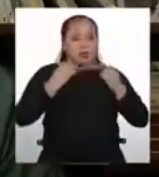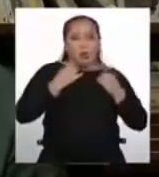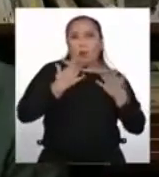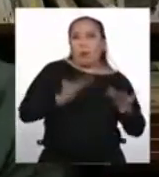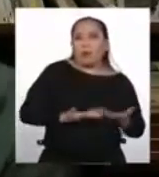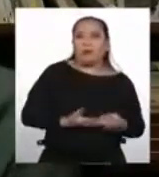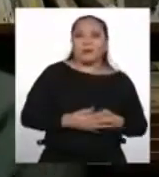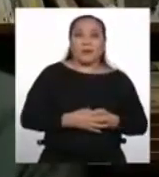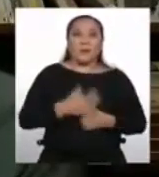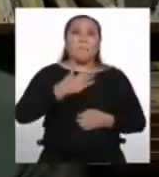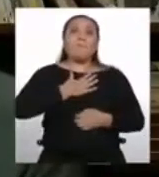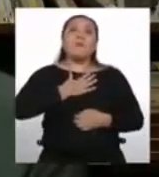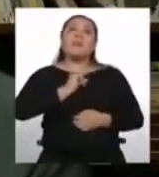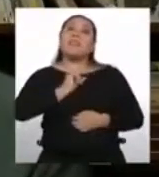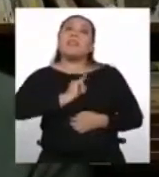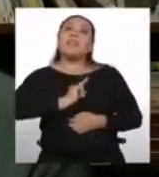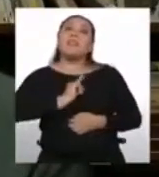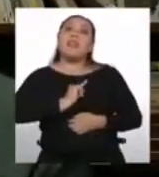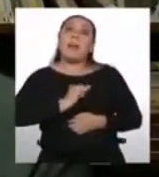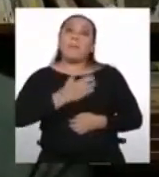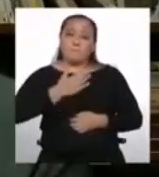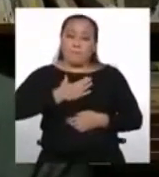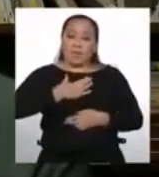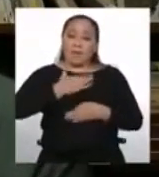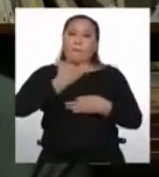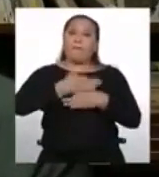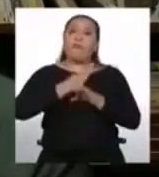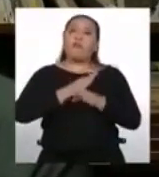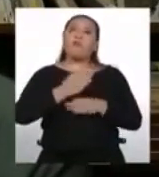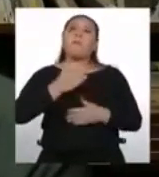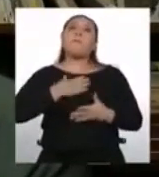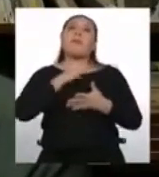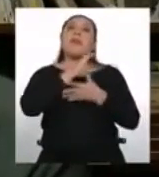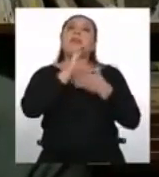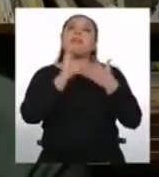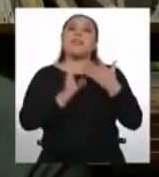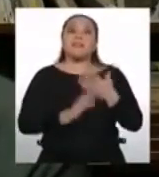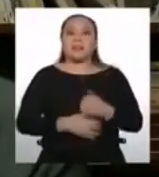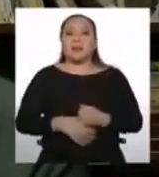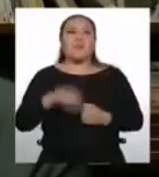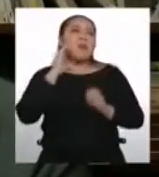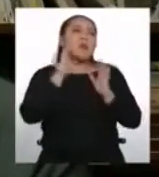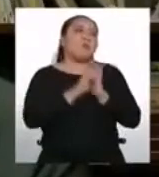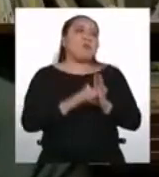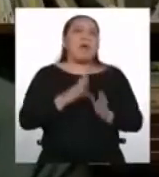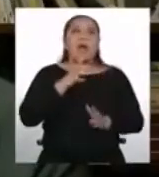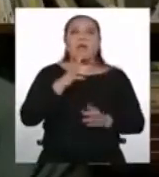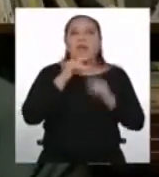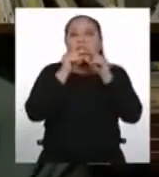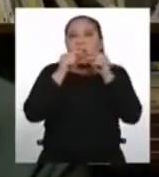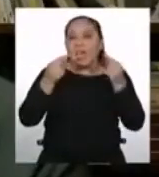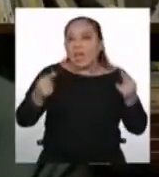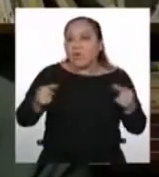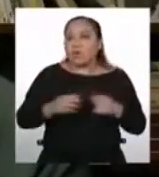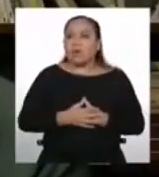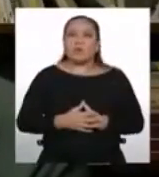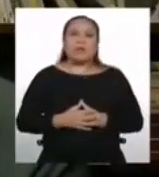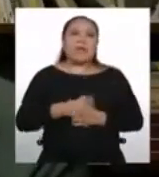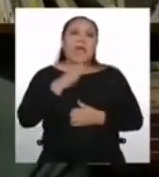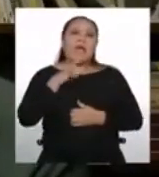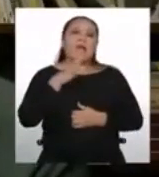Entonces, hablar quechua, hablar aymara, hablar a shánica, hablar yine,